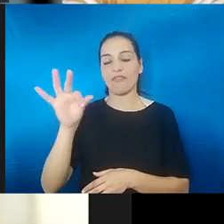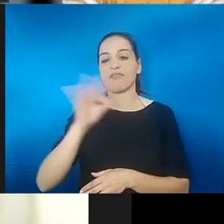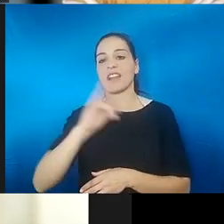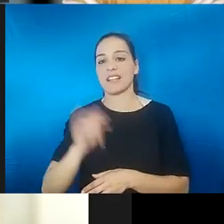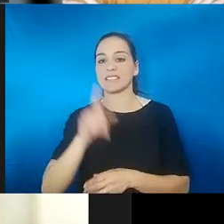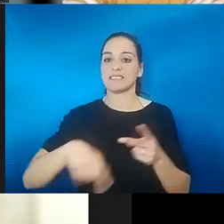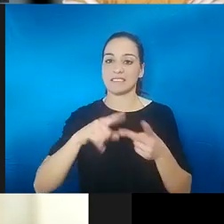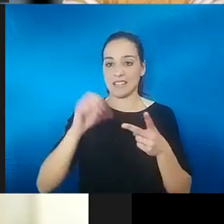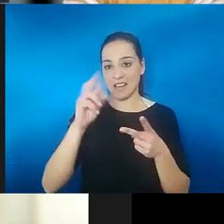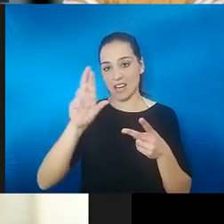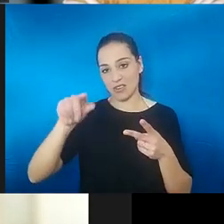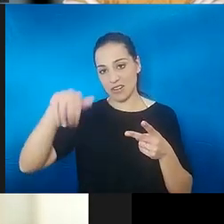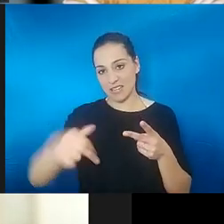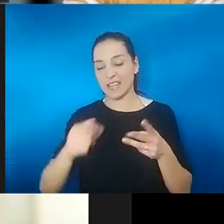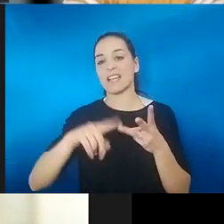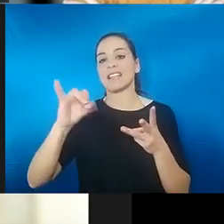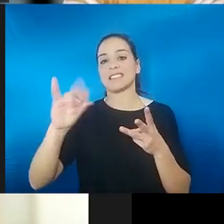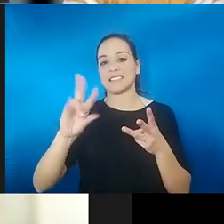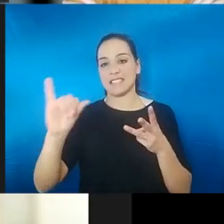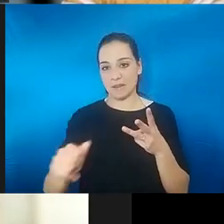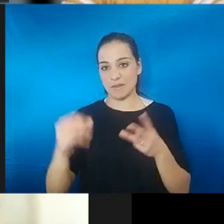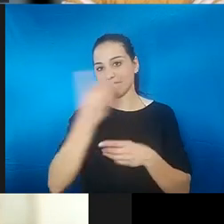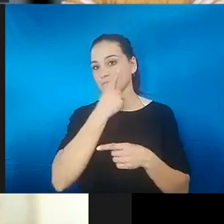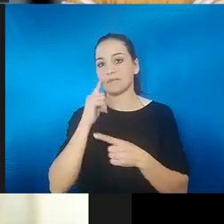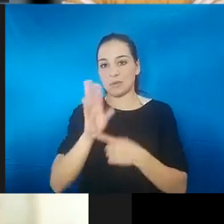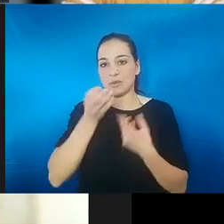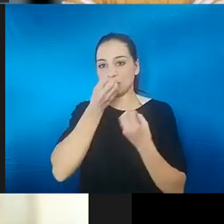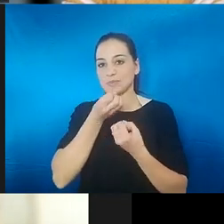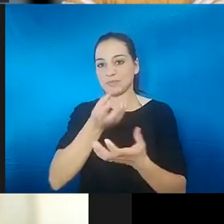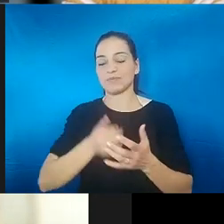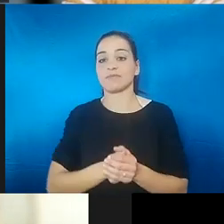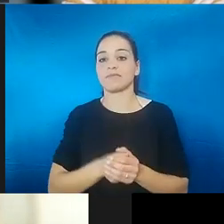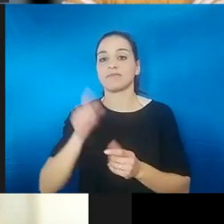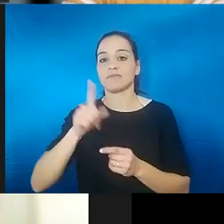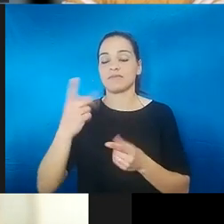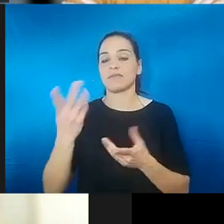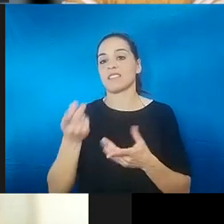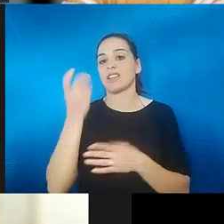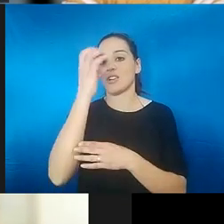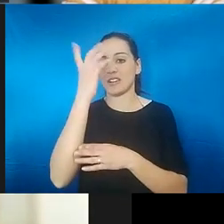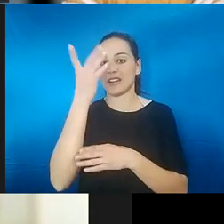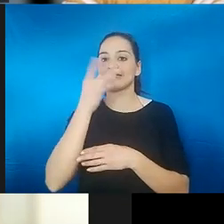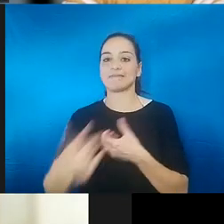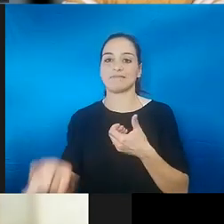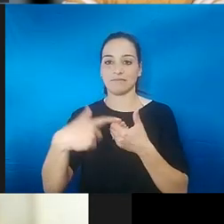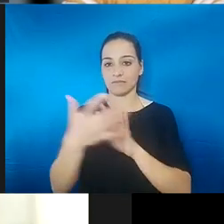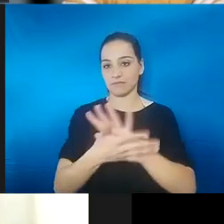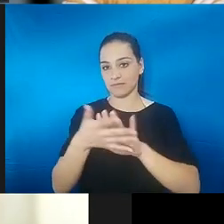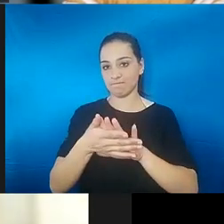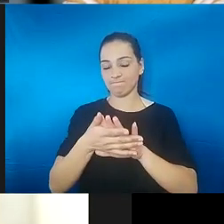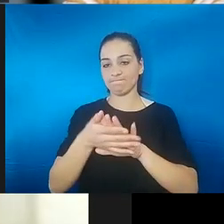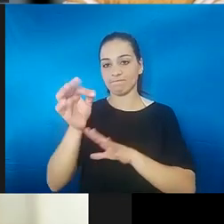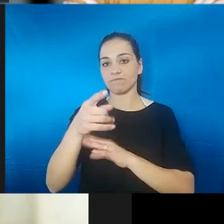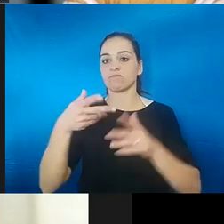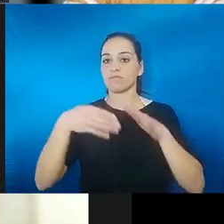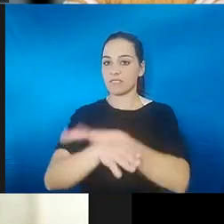Ortega y de Silvia Rodríguez. La jornada tengo que comunicarles que es accesible con intérprete de lengua de signos. Será grabada y